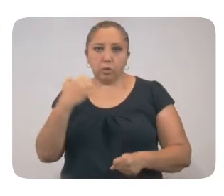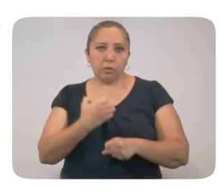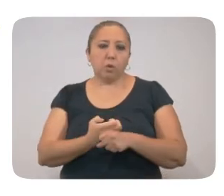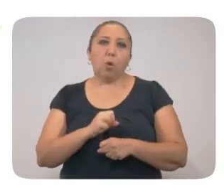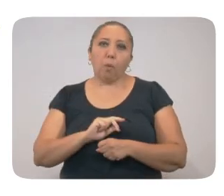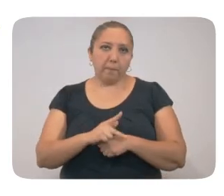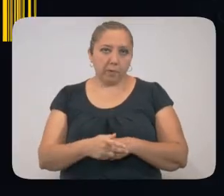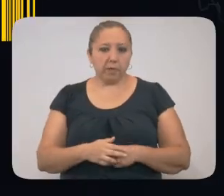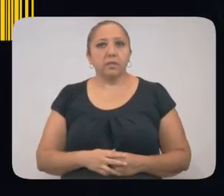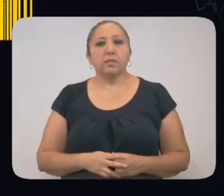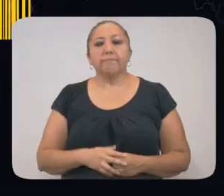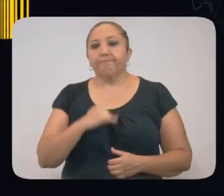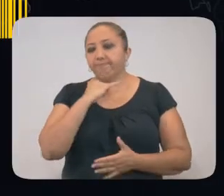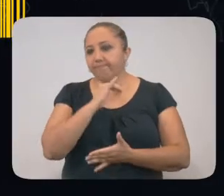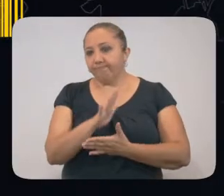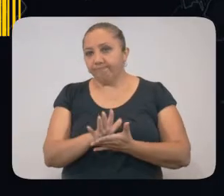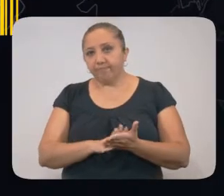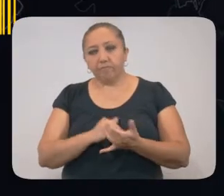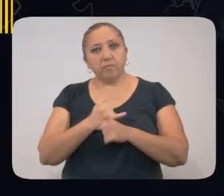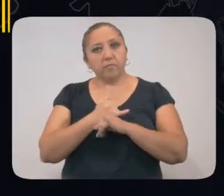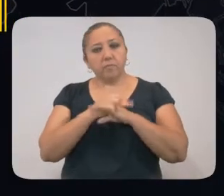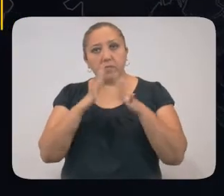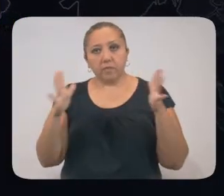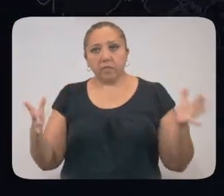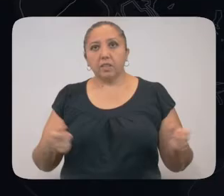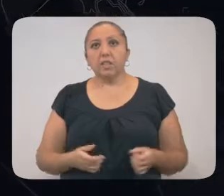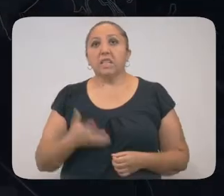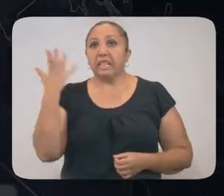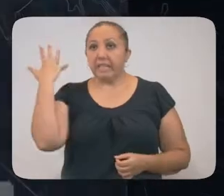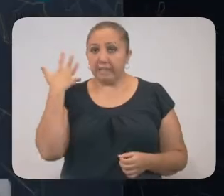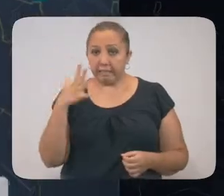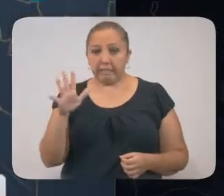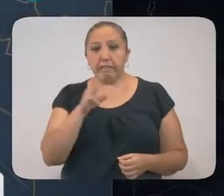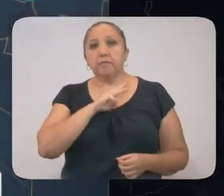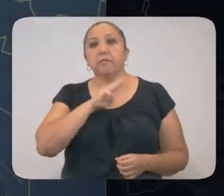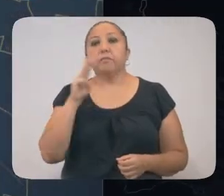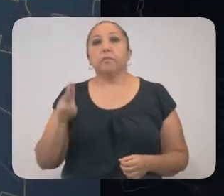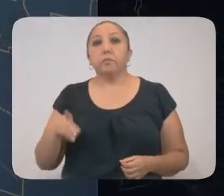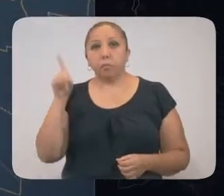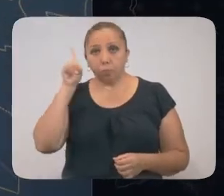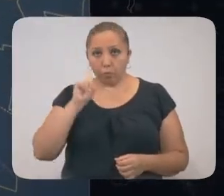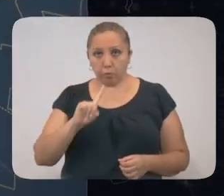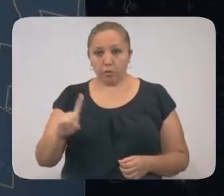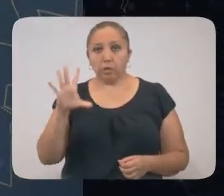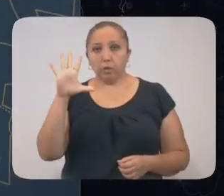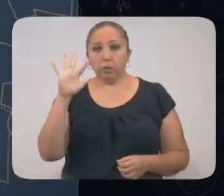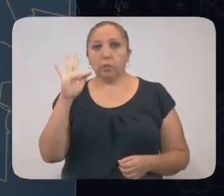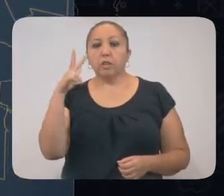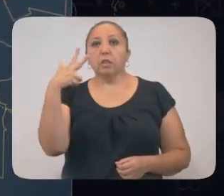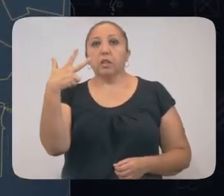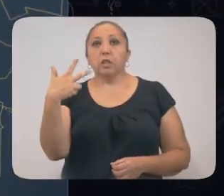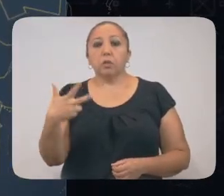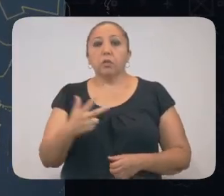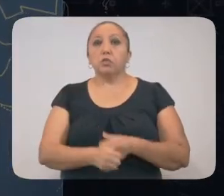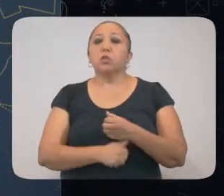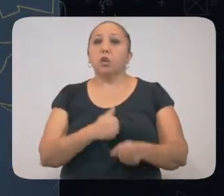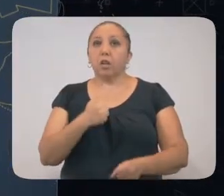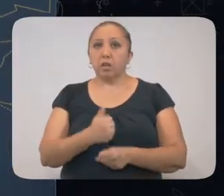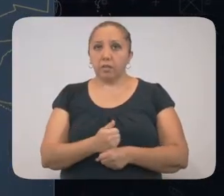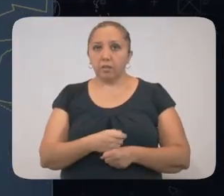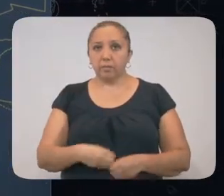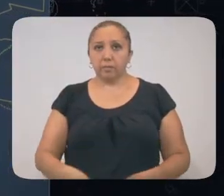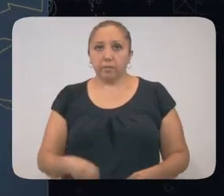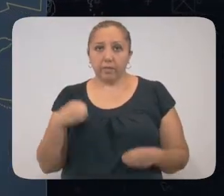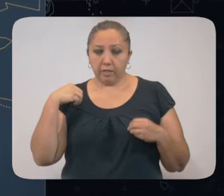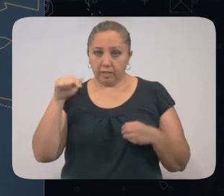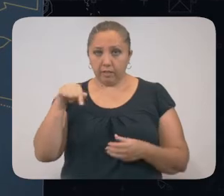u otro país. Lamentablemente, en esta parte médico informamos de 10 fallecimientos. Mujer, de 48 años de edad, originaria